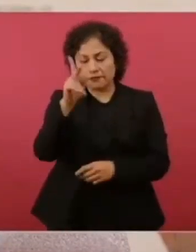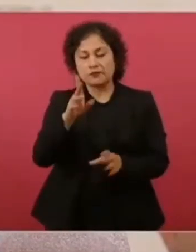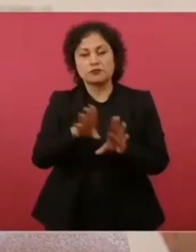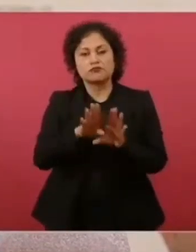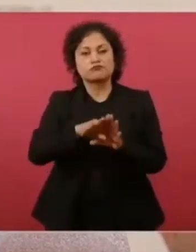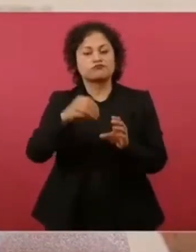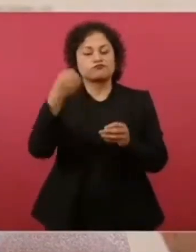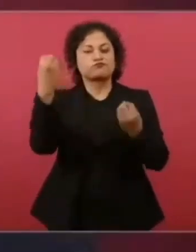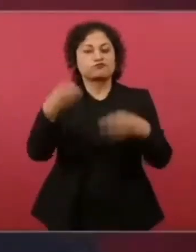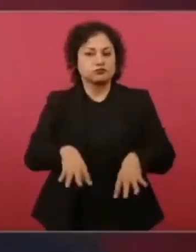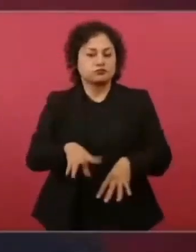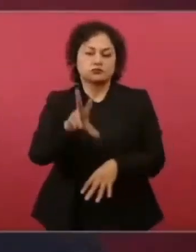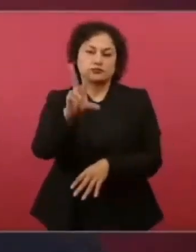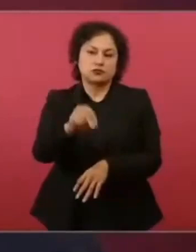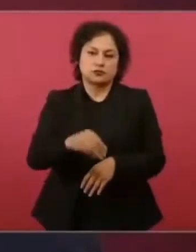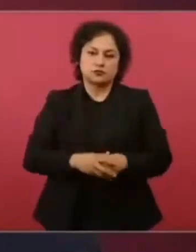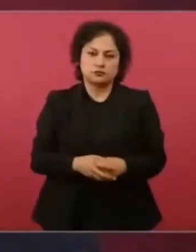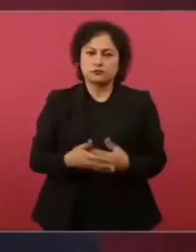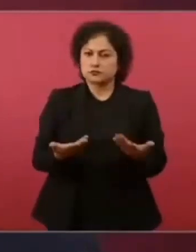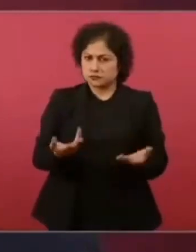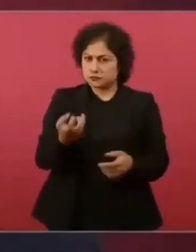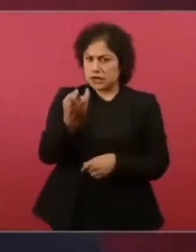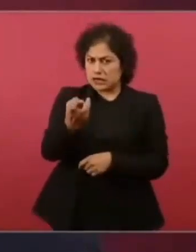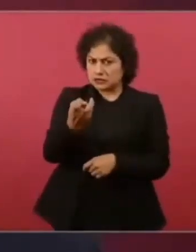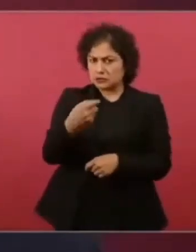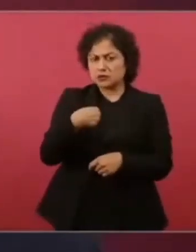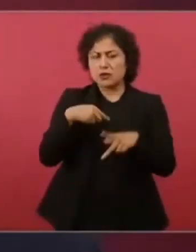es que se puede uno quebrar pero no hay que doblarse